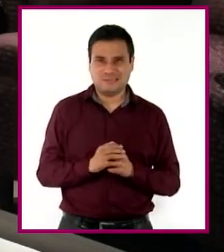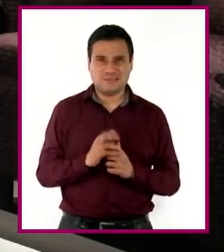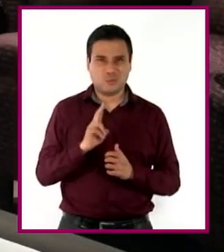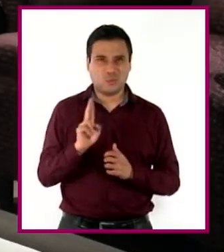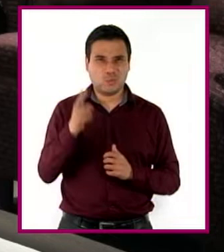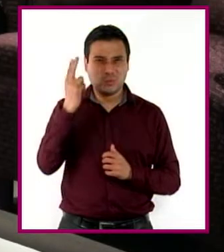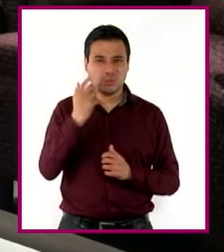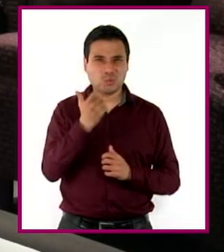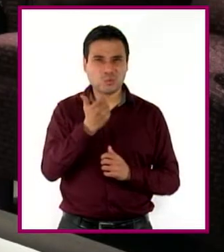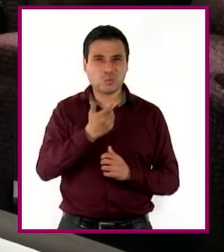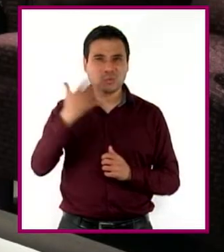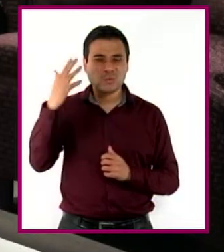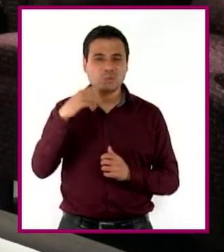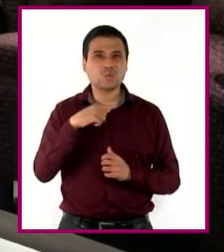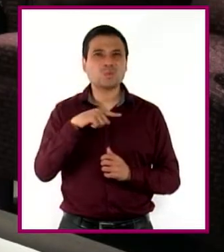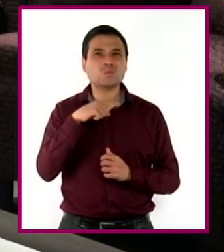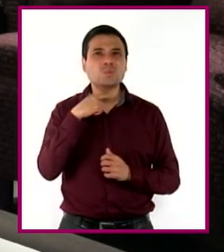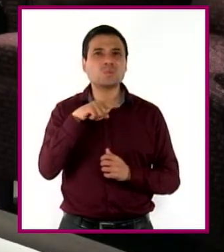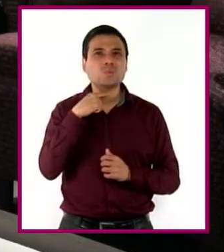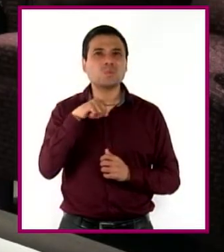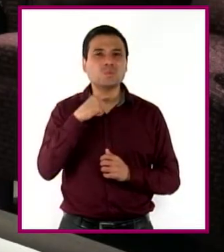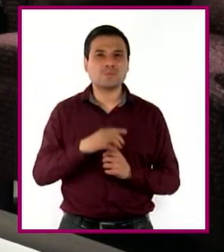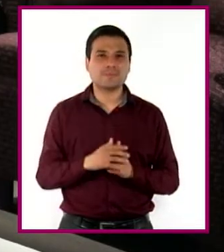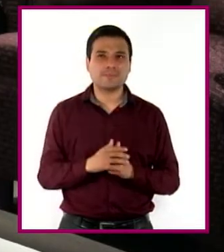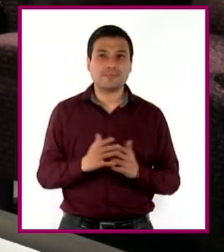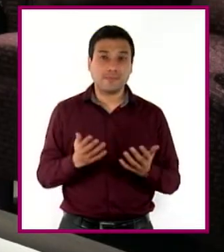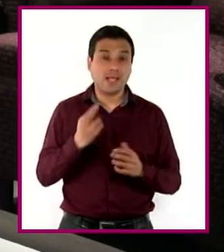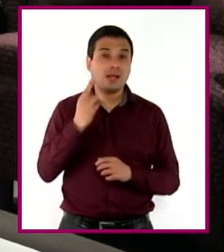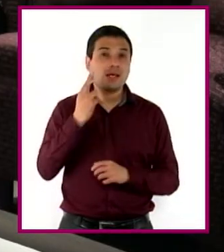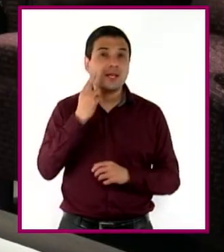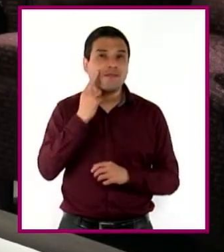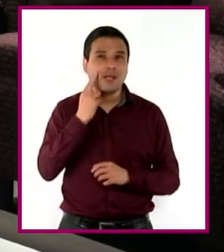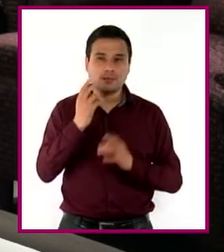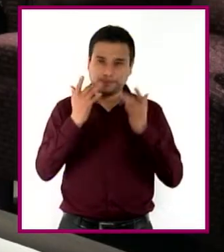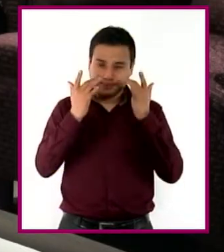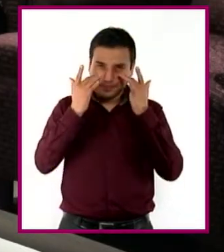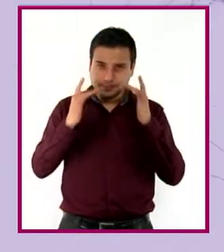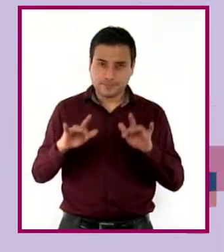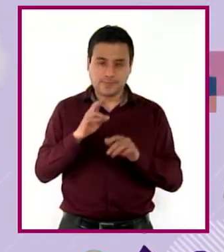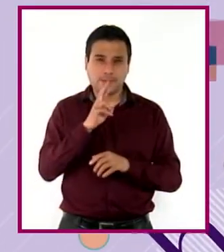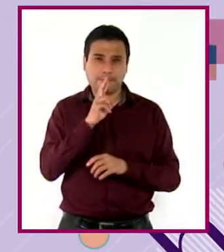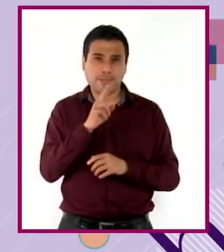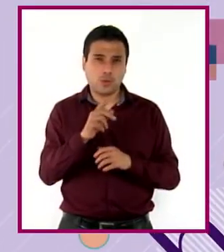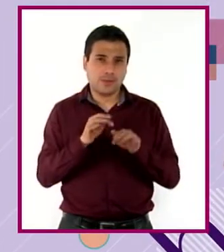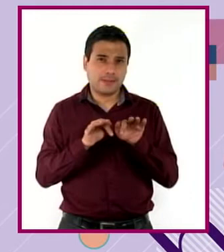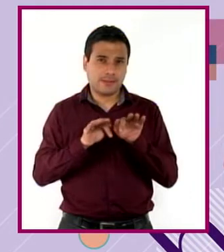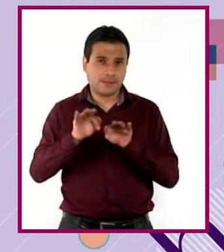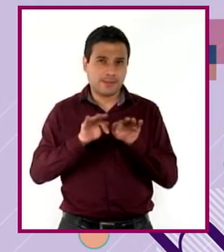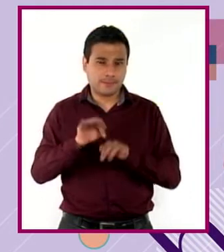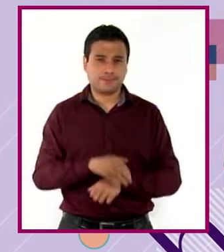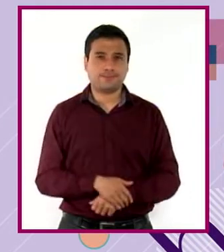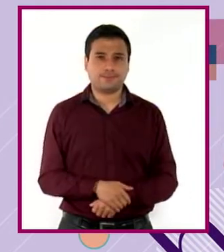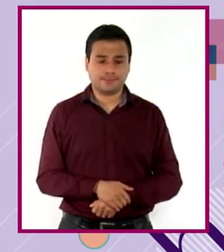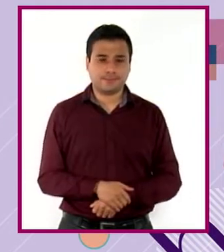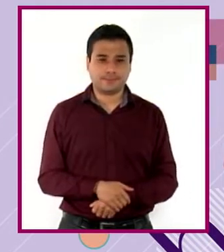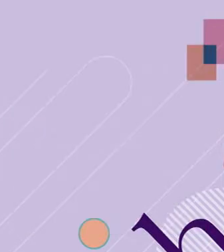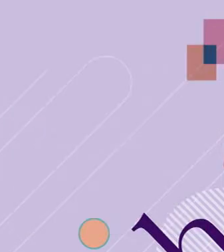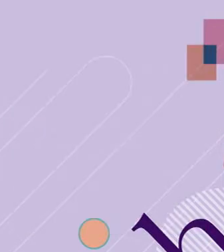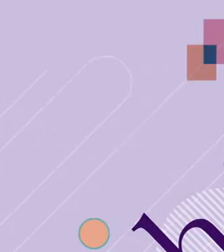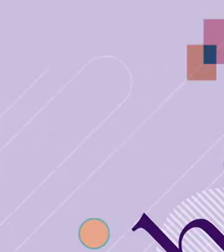pagar. Así que Rafael dejó la escuela de comercio y se dedicó a trabajar. Cuando la obra inicia,